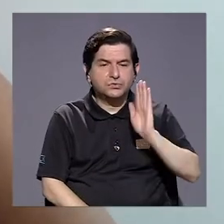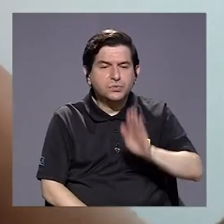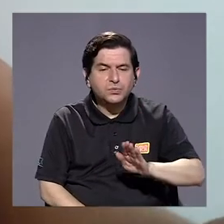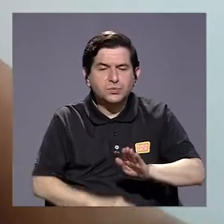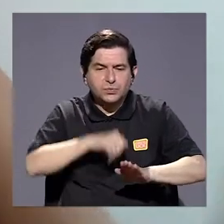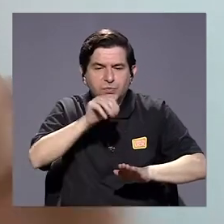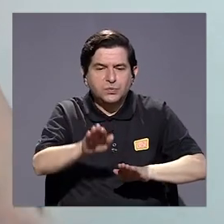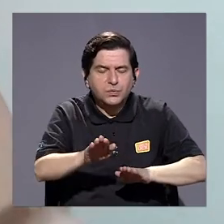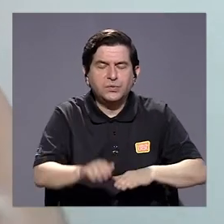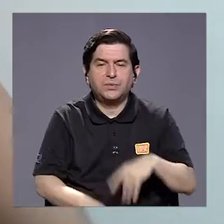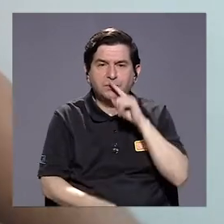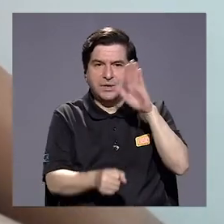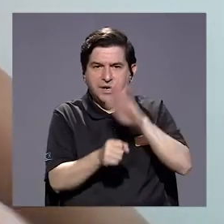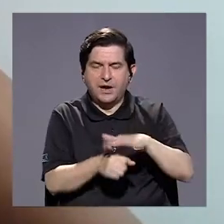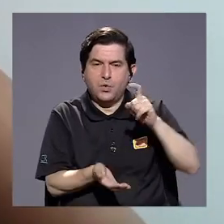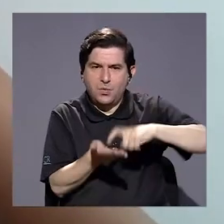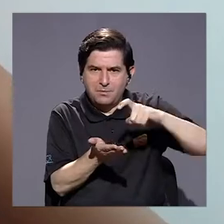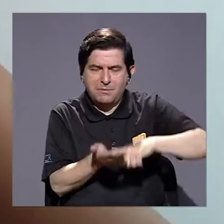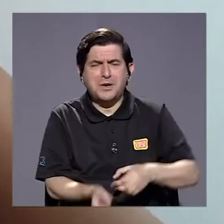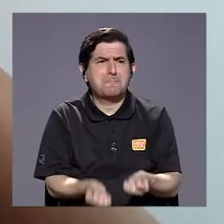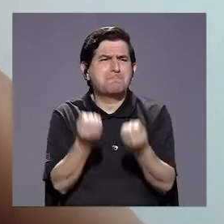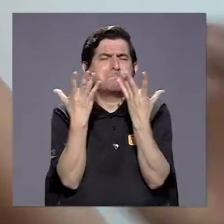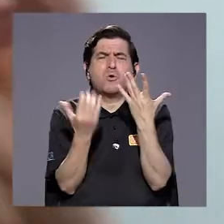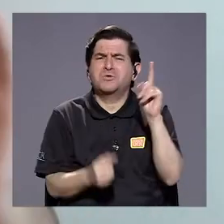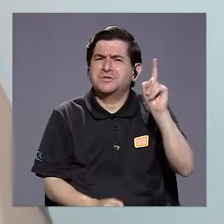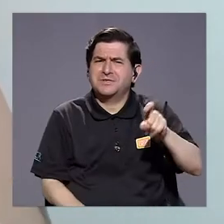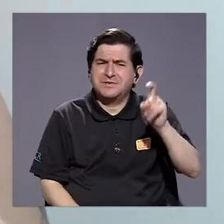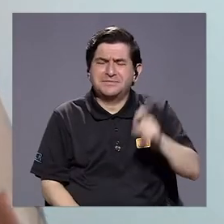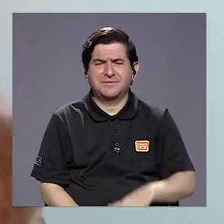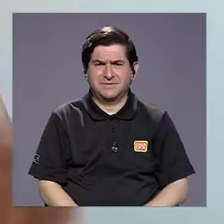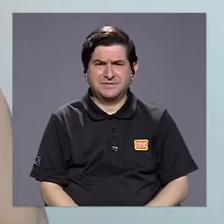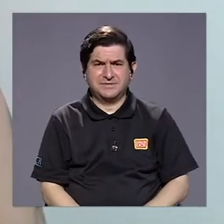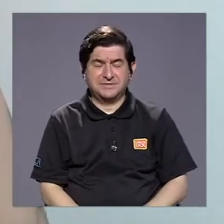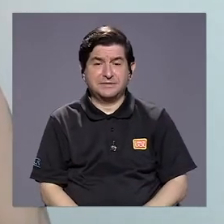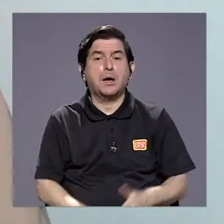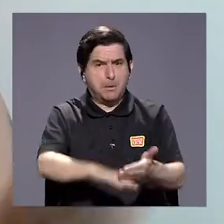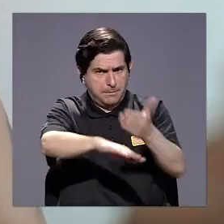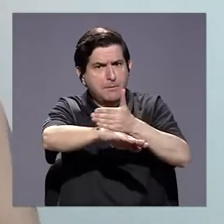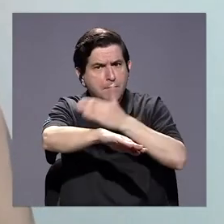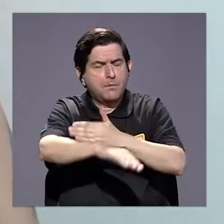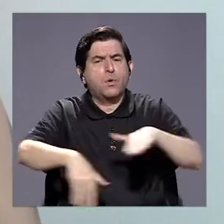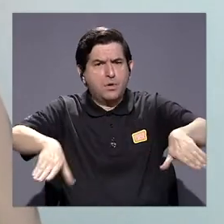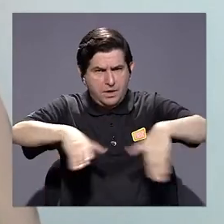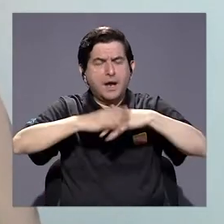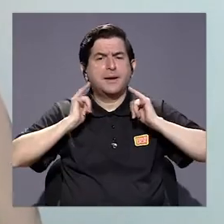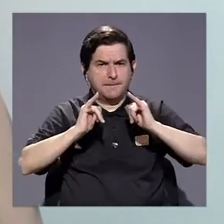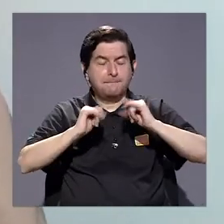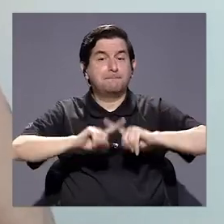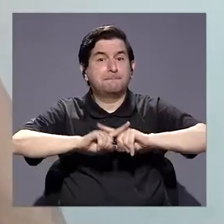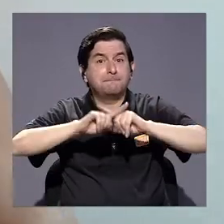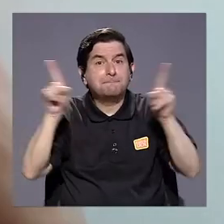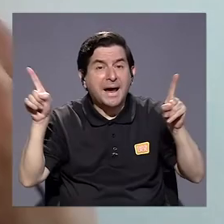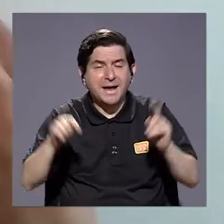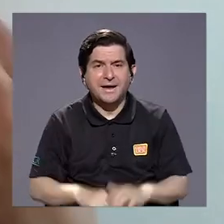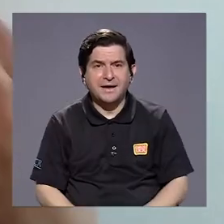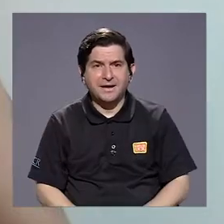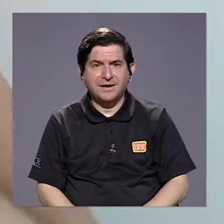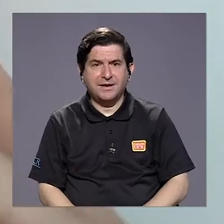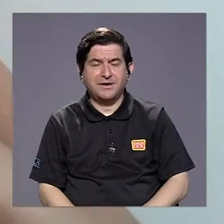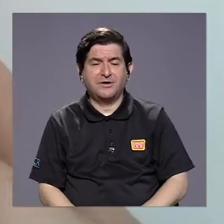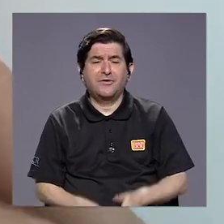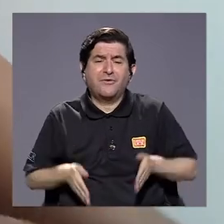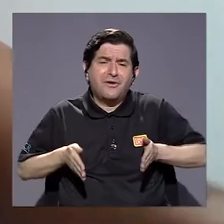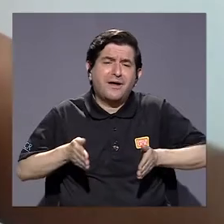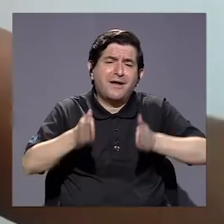pasos para saldar esa deuda. Hay un montón de pendientes. Dimos un paso fundamental al avanzar en matrimonio igualitario, pero un